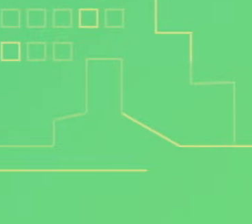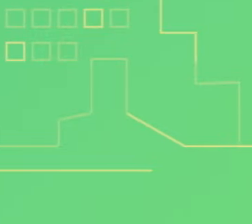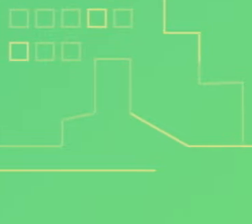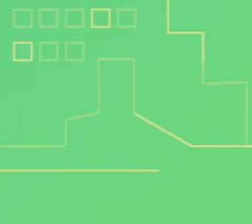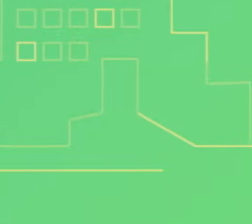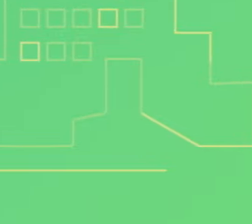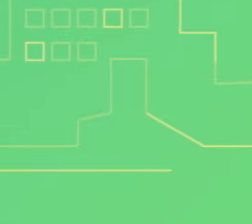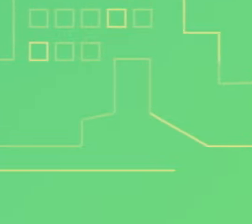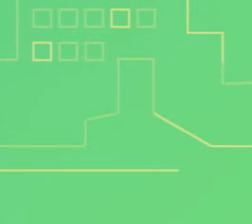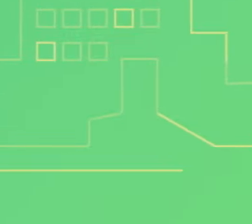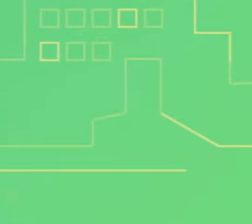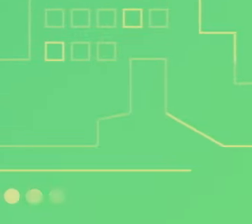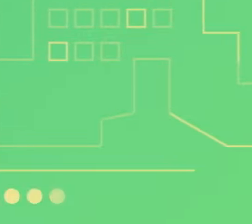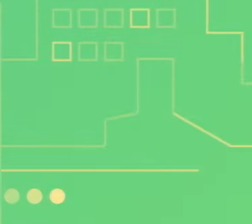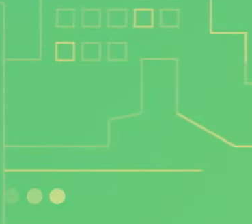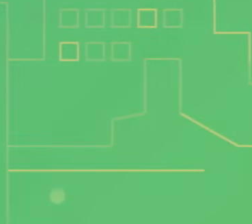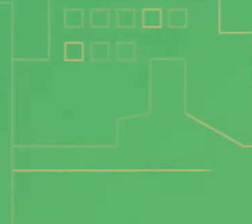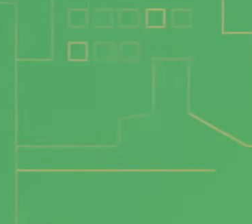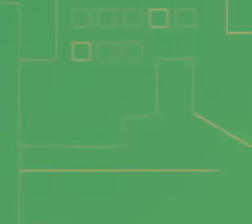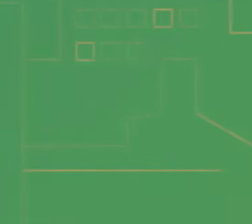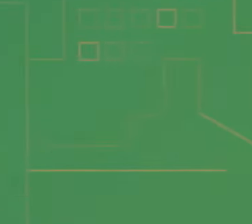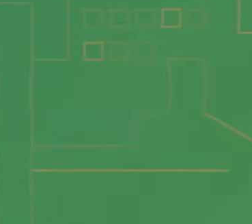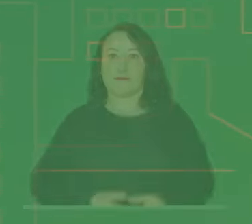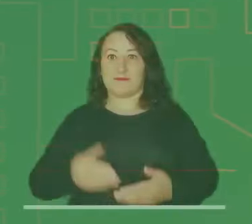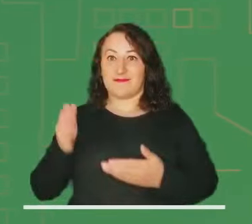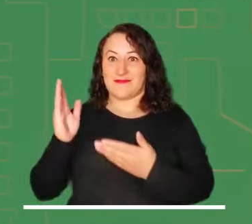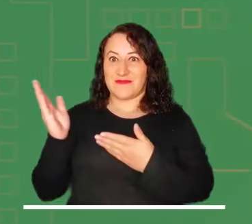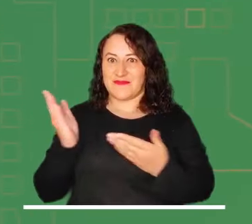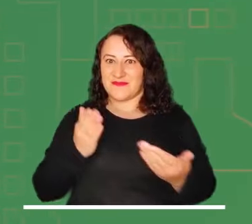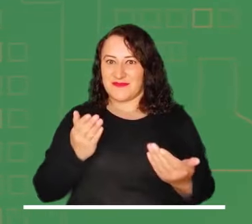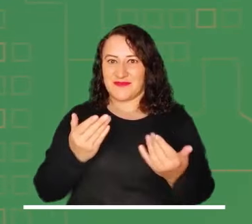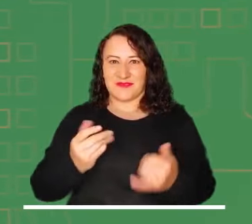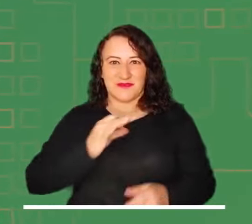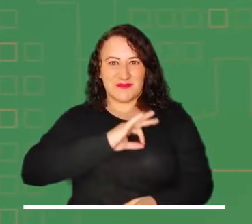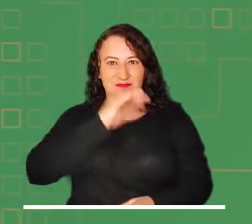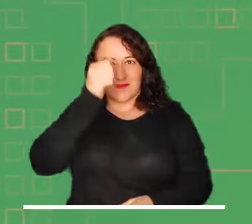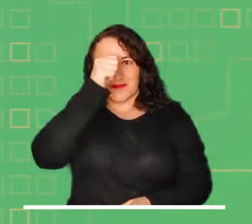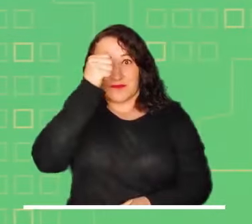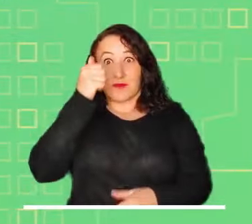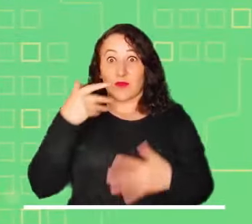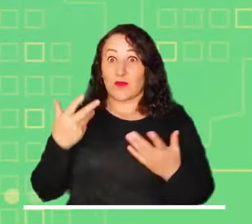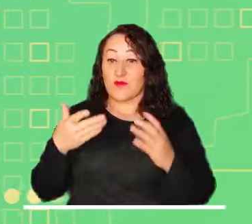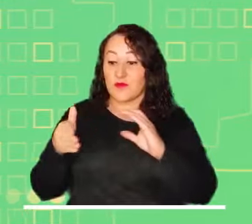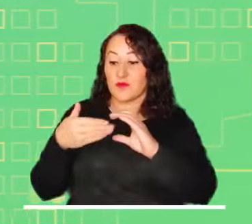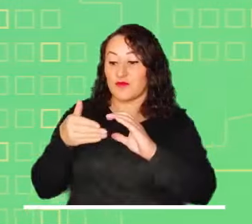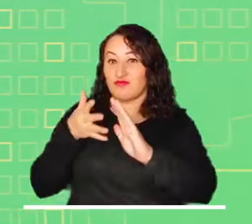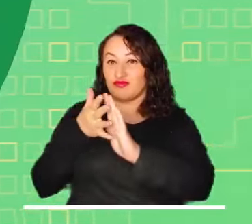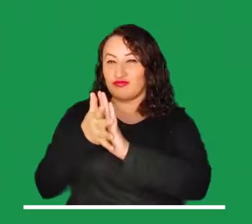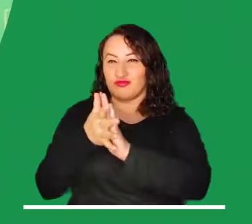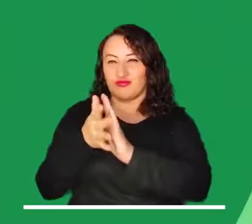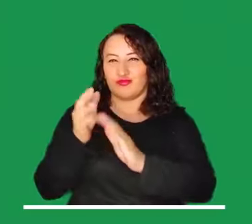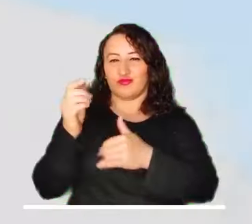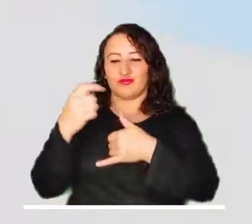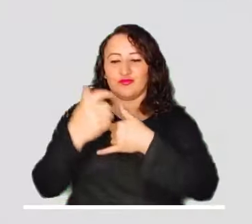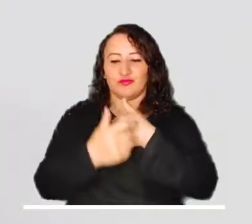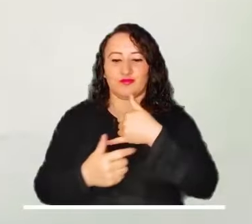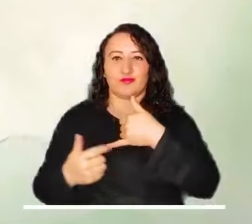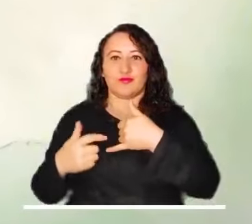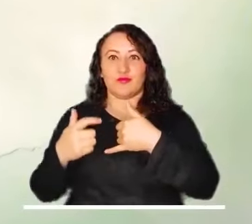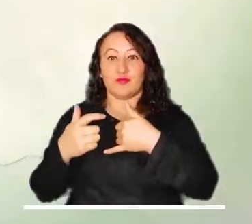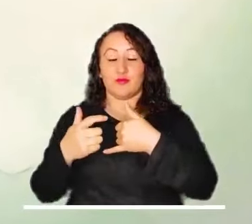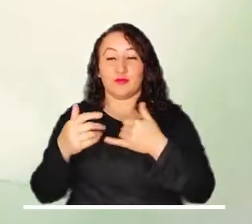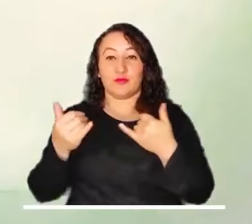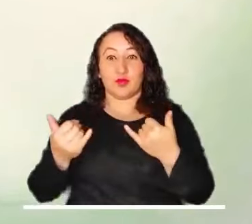Le damos la bienvenida a este fin de semana con nuestro habitual recorrido meteorológico de la mañana. La